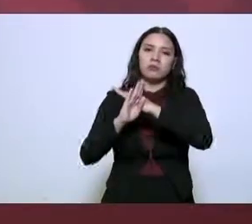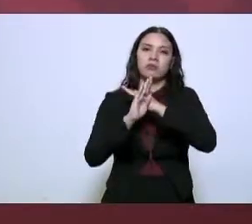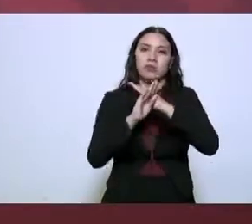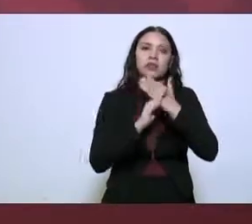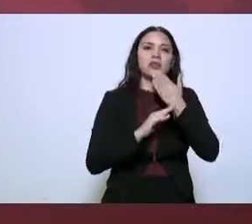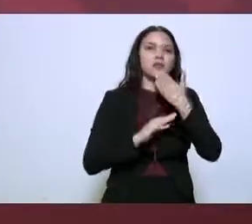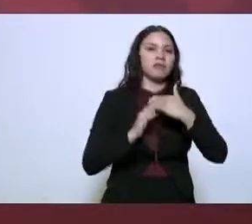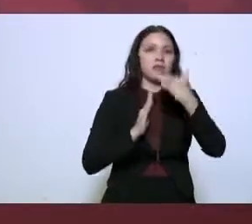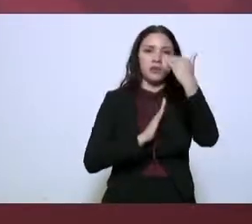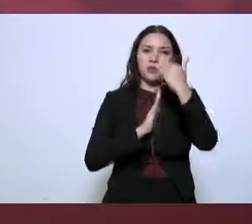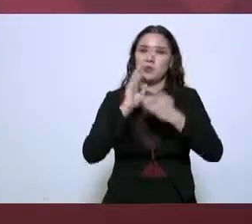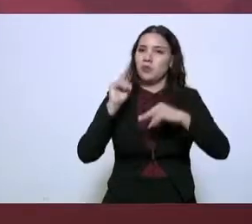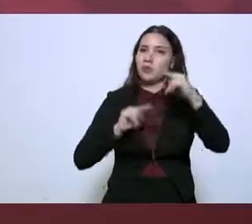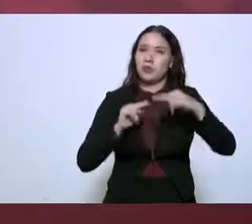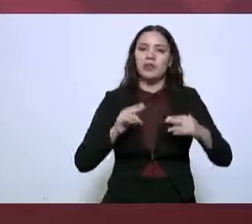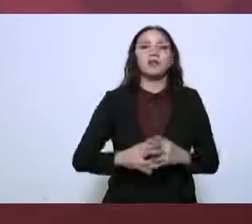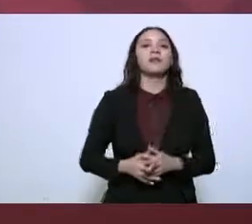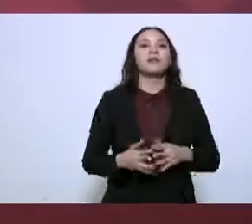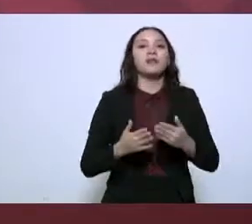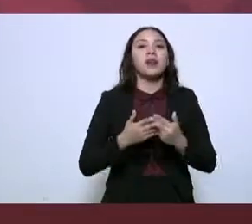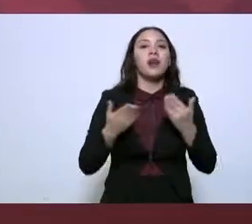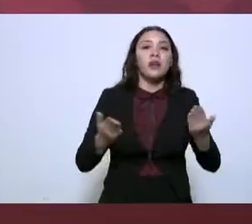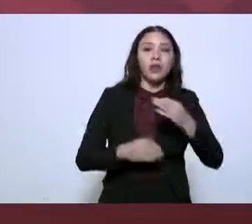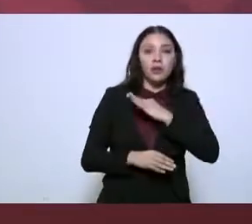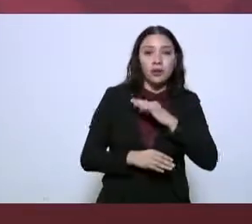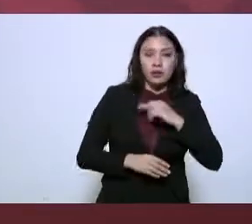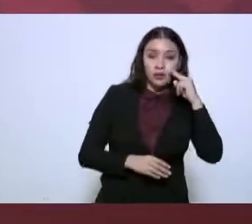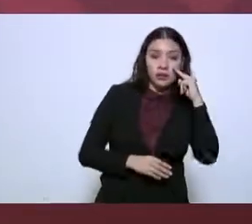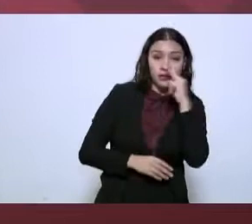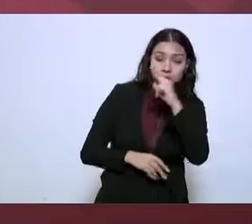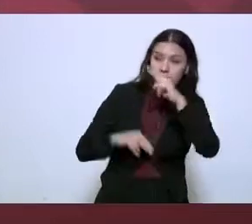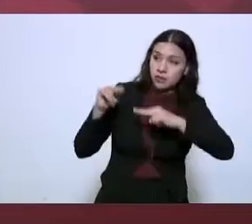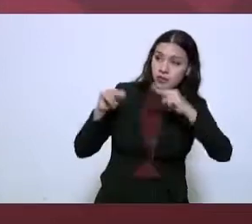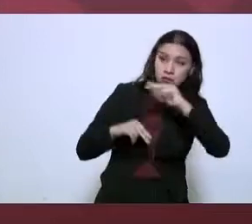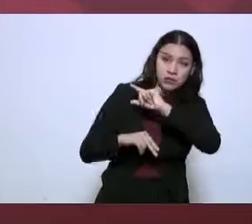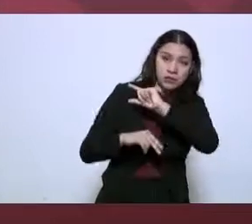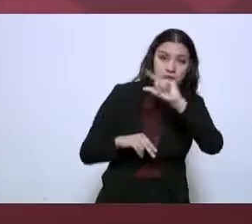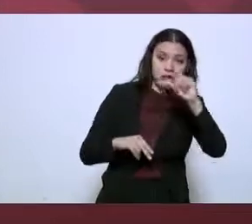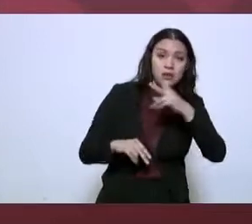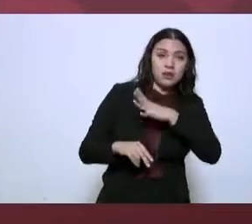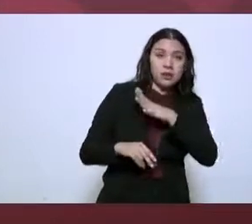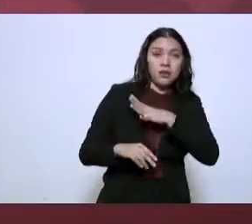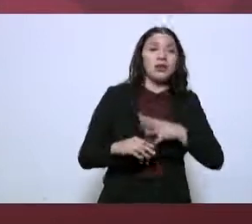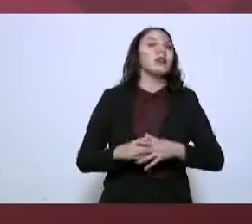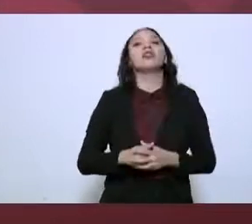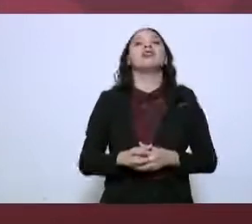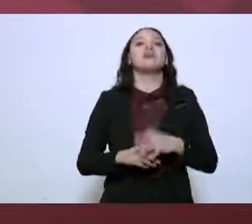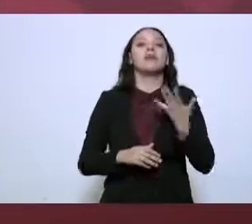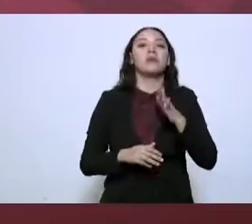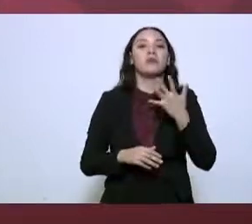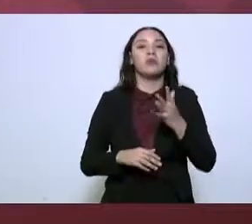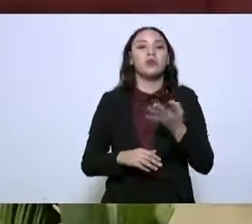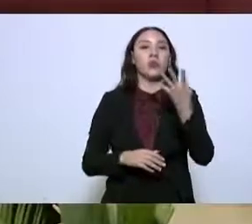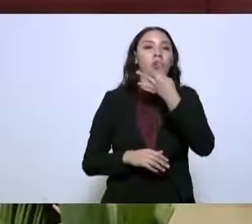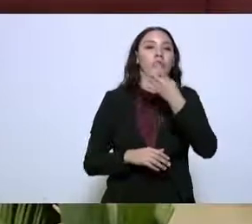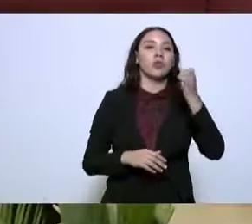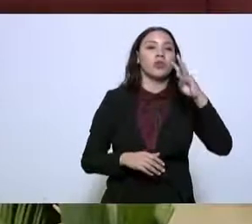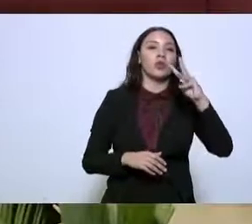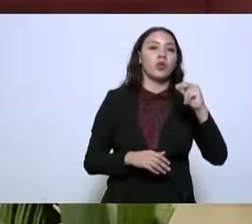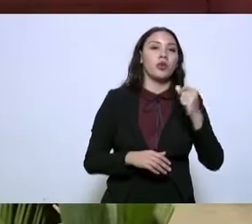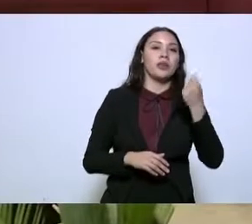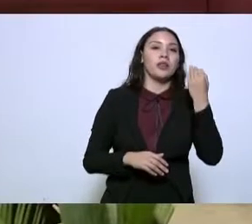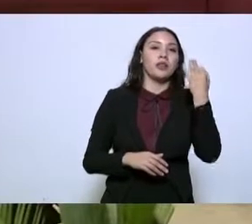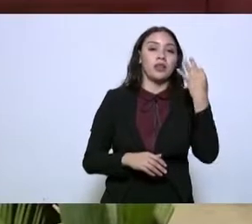en esta parte. Ahí podemos observar en la gráfica que llevamos 493